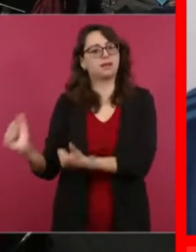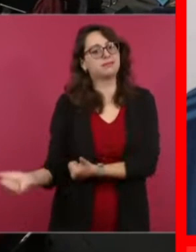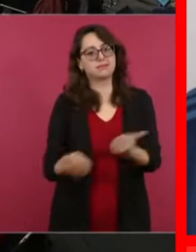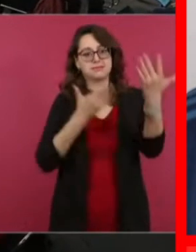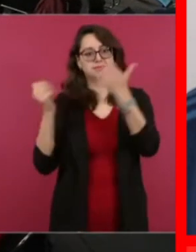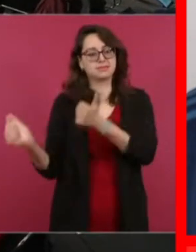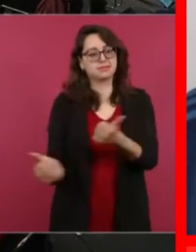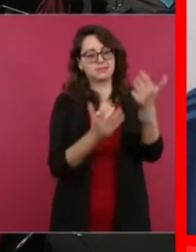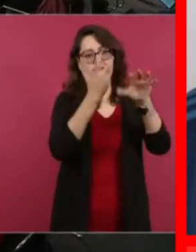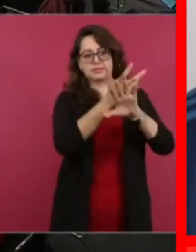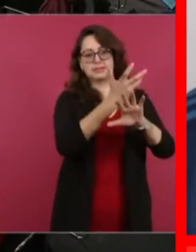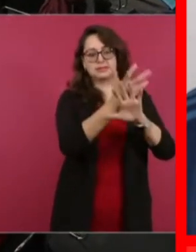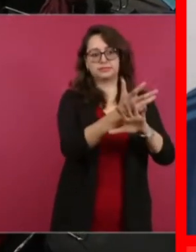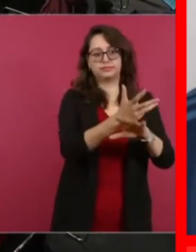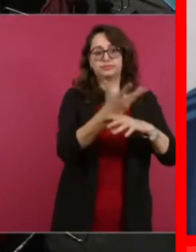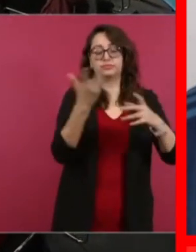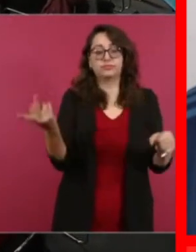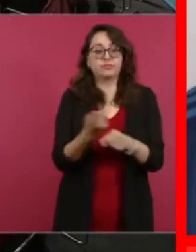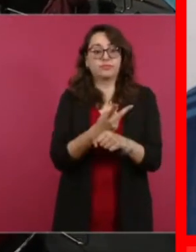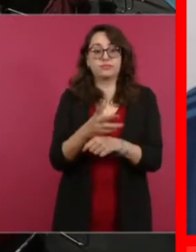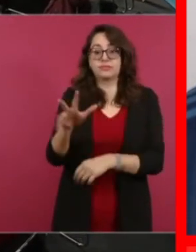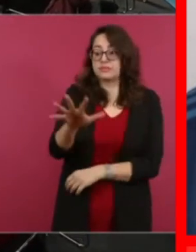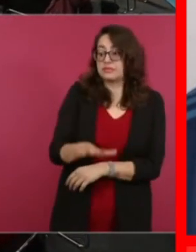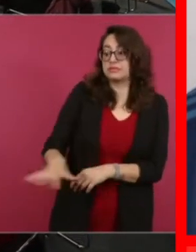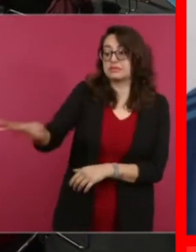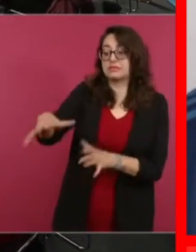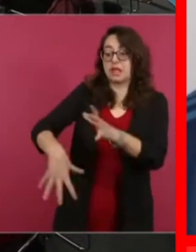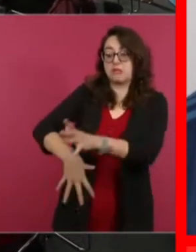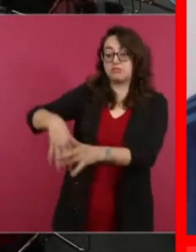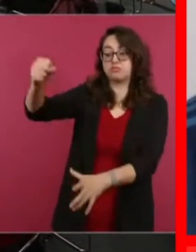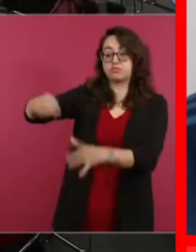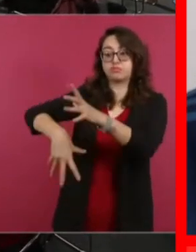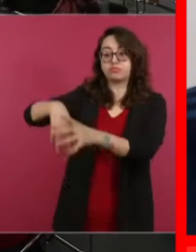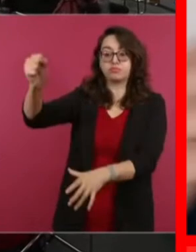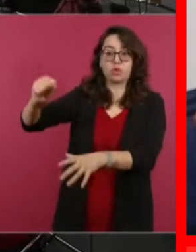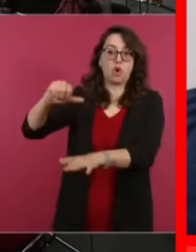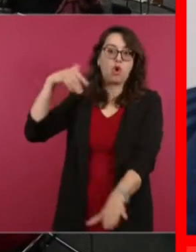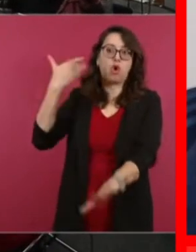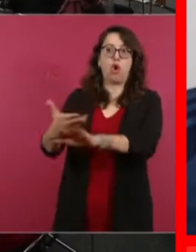es un banco de materiales que está destruyendo la selva